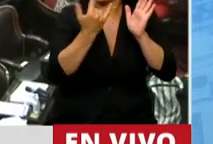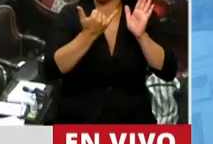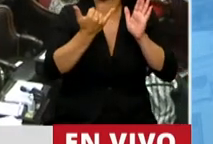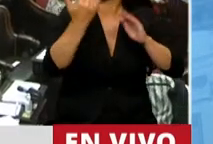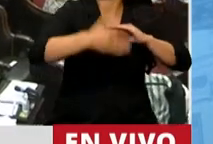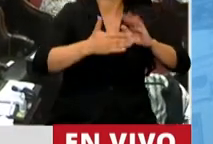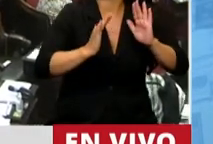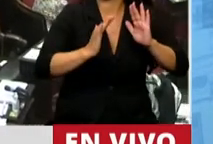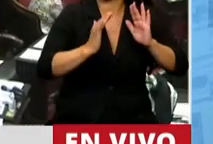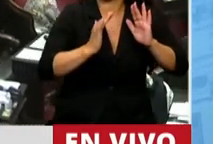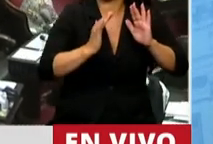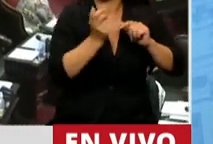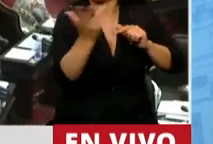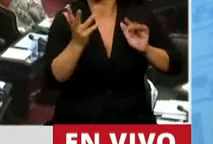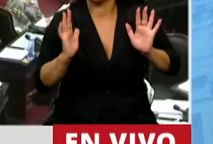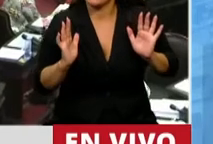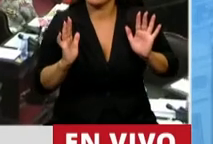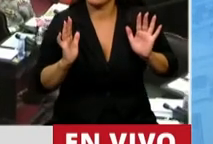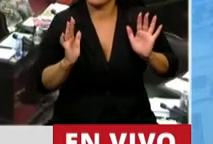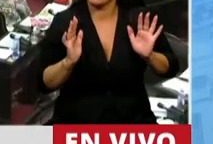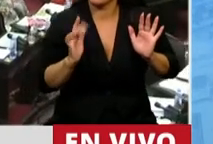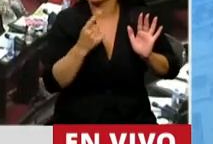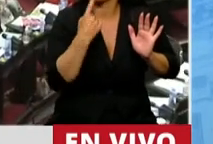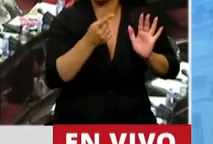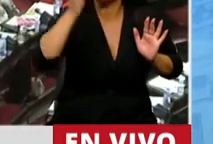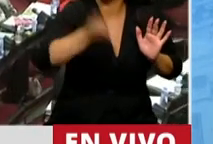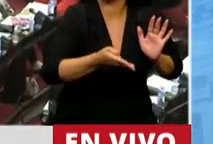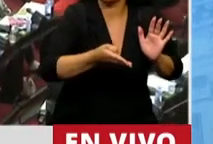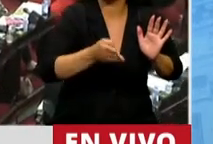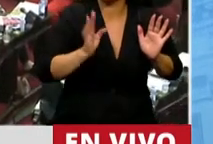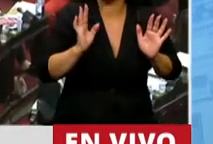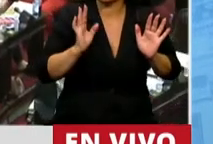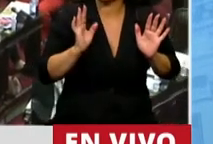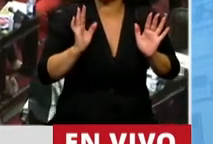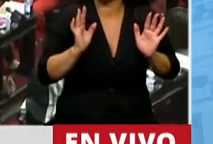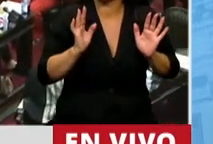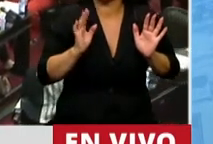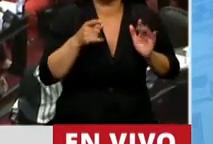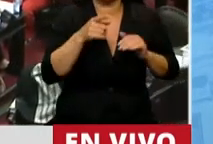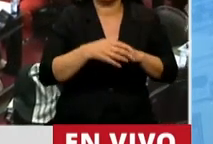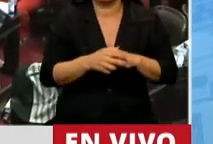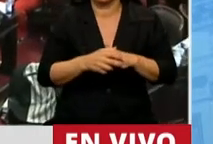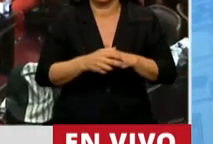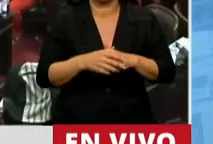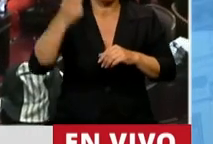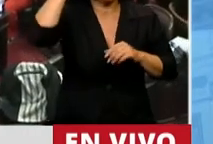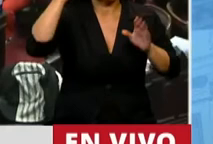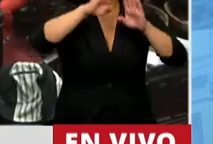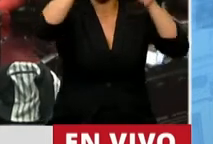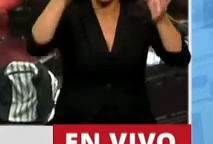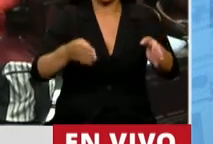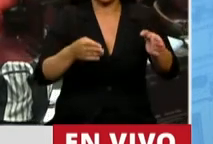limitación cuantitativa que pone el artículo 1 es que es un porcentaje, el Congreso